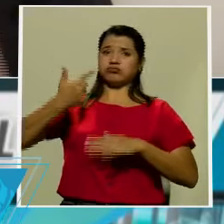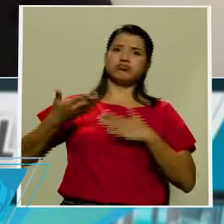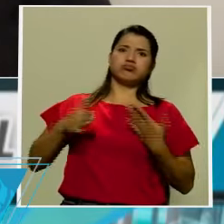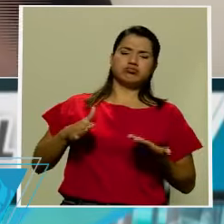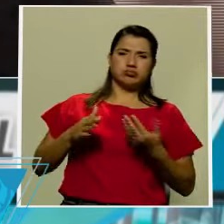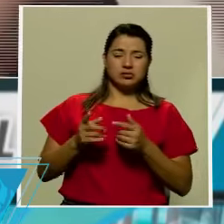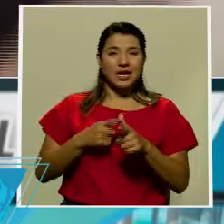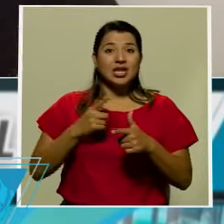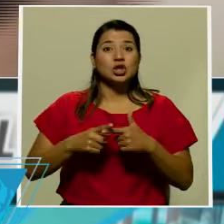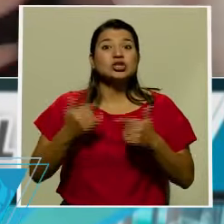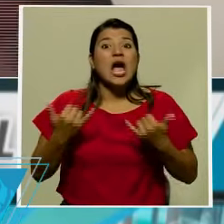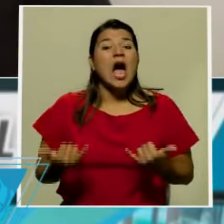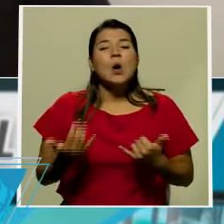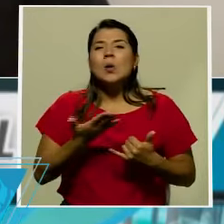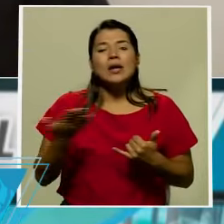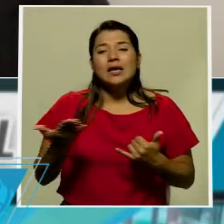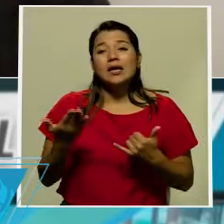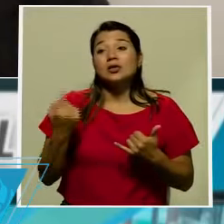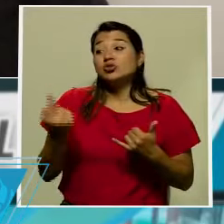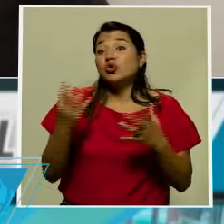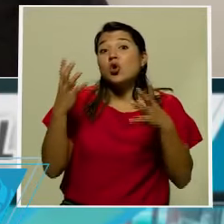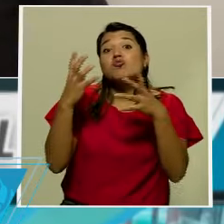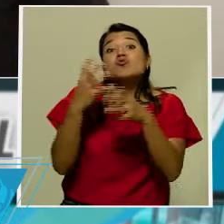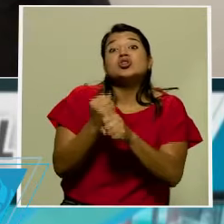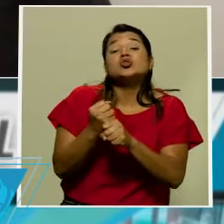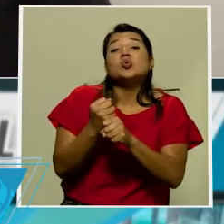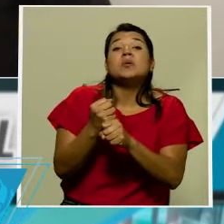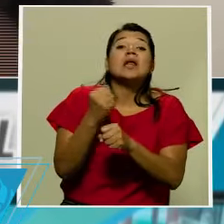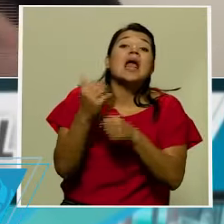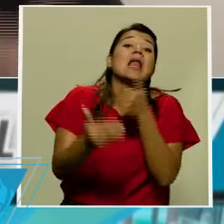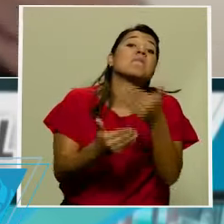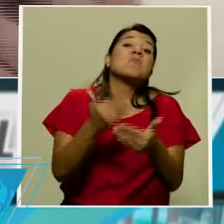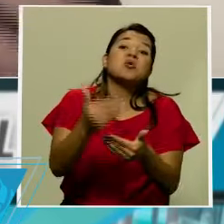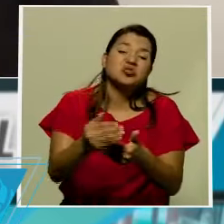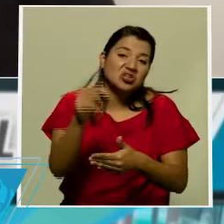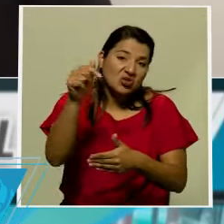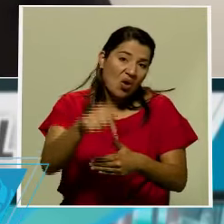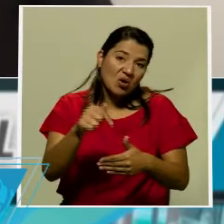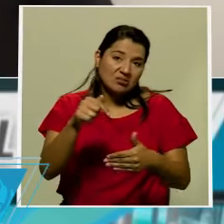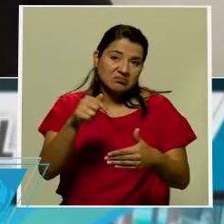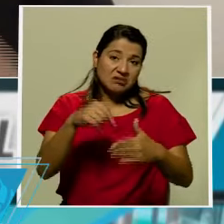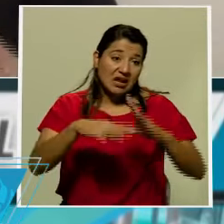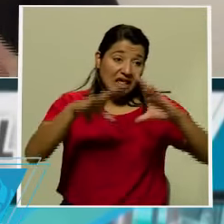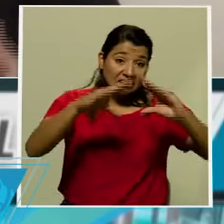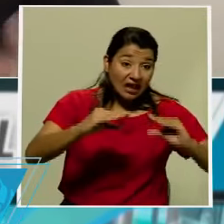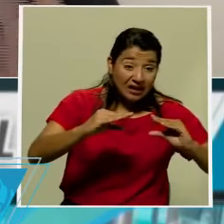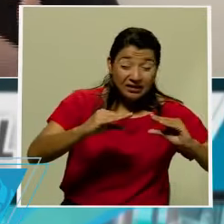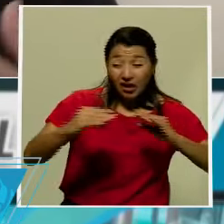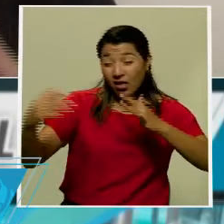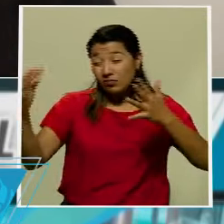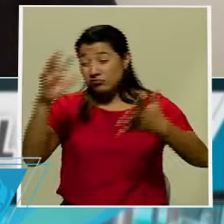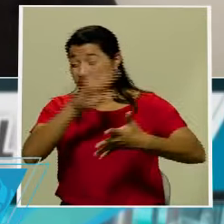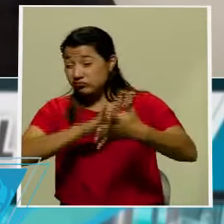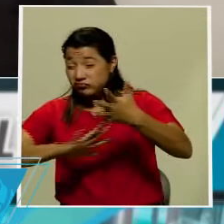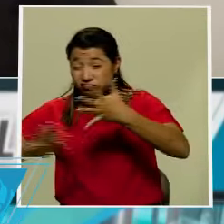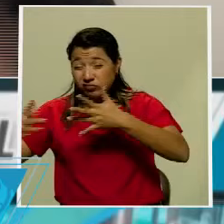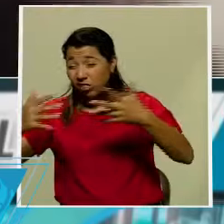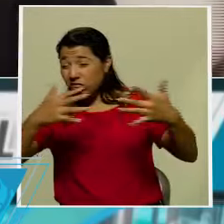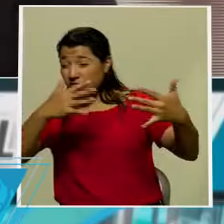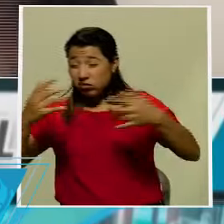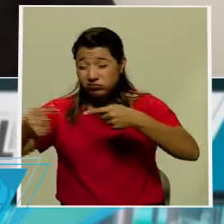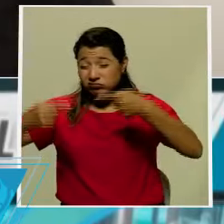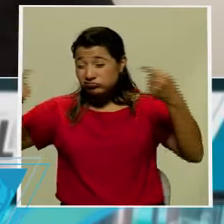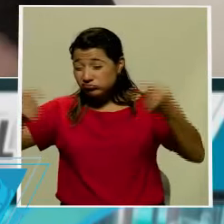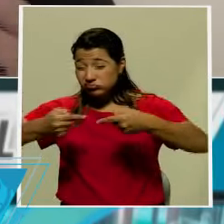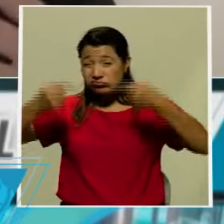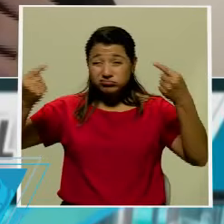este momento es simplemente resumir el proceso que se suspendió durante la tarde, lo cual hace, como mencionaba, aún más surreal toda la situación porque hasta